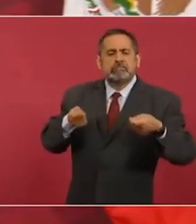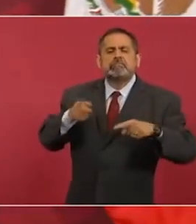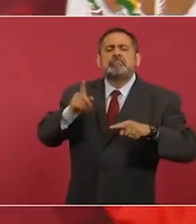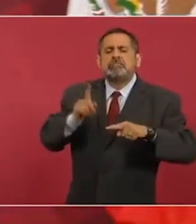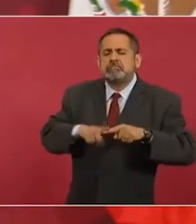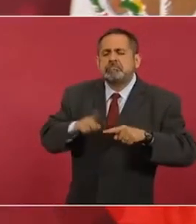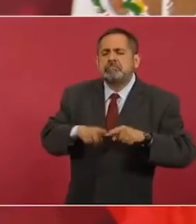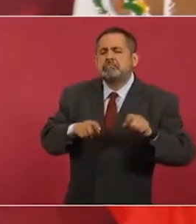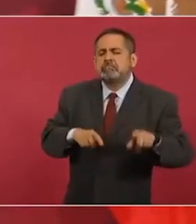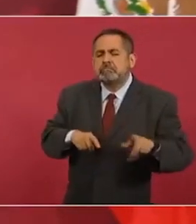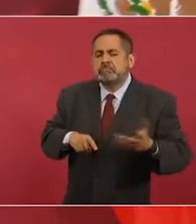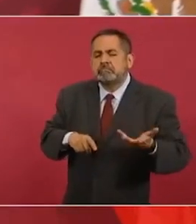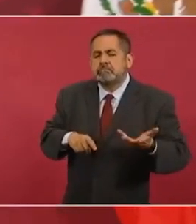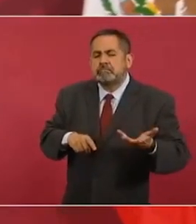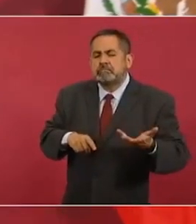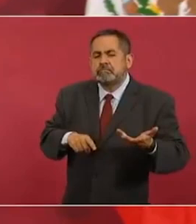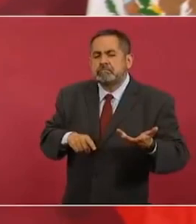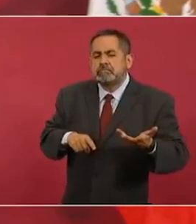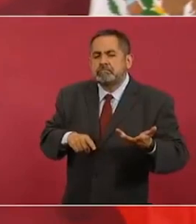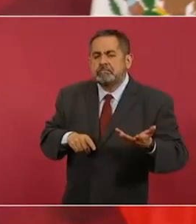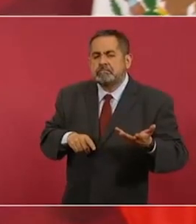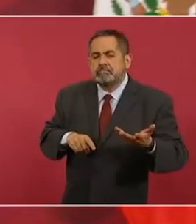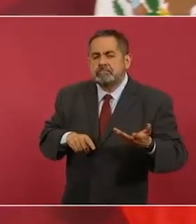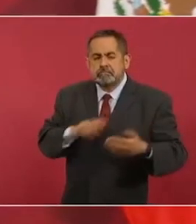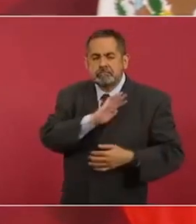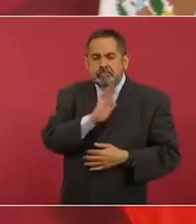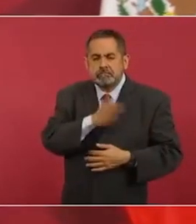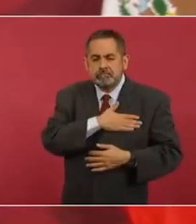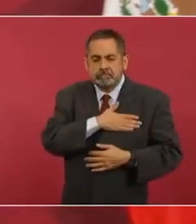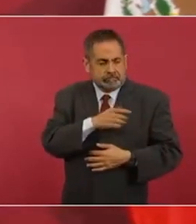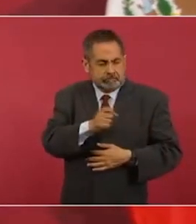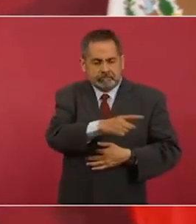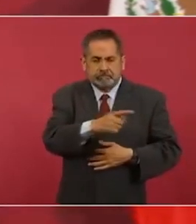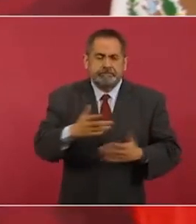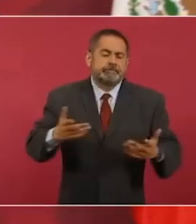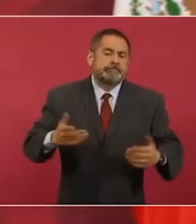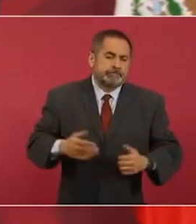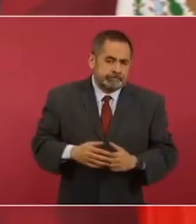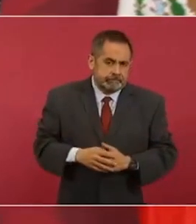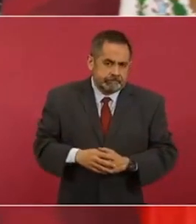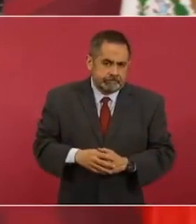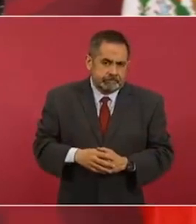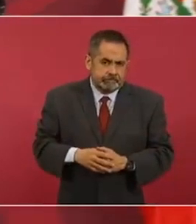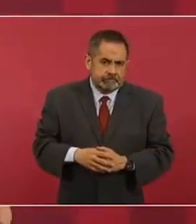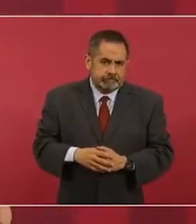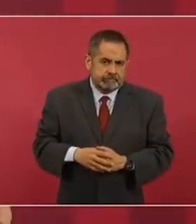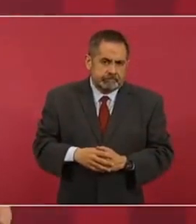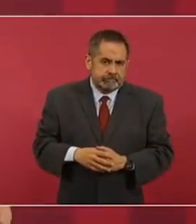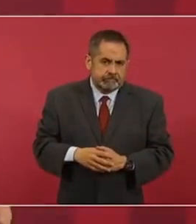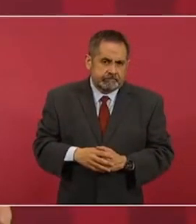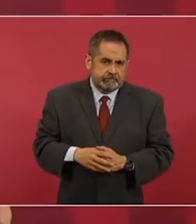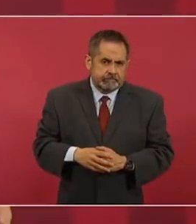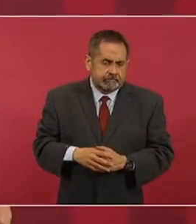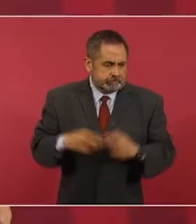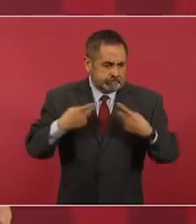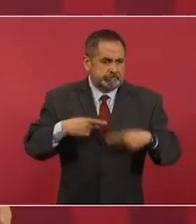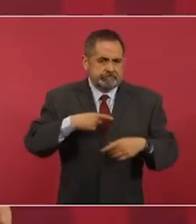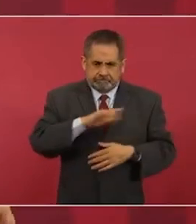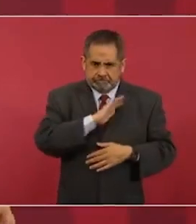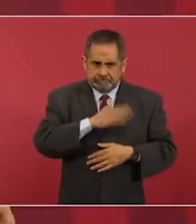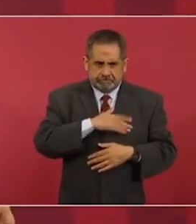españoles, de